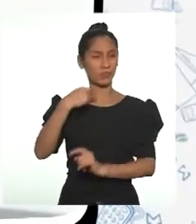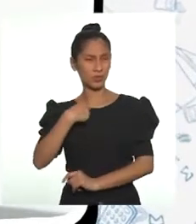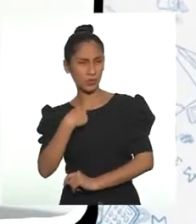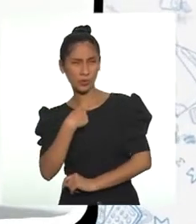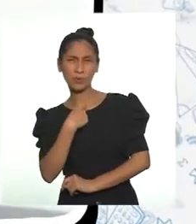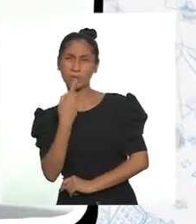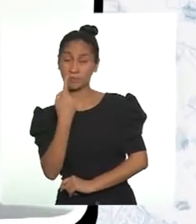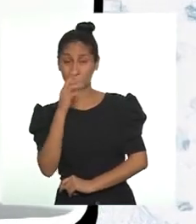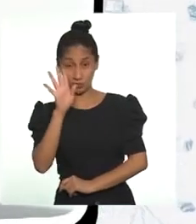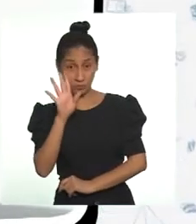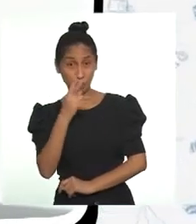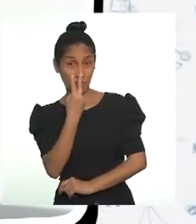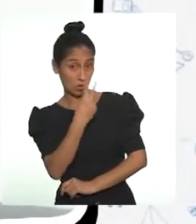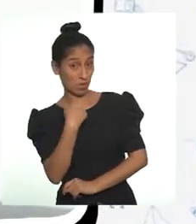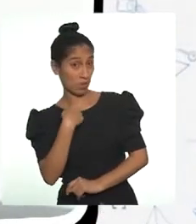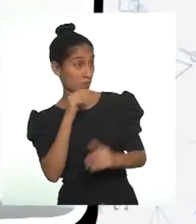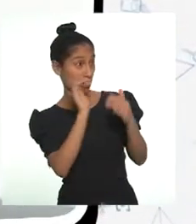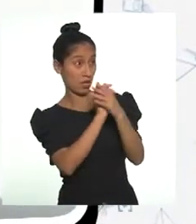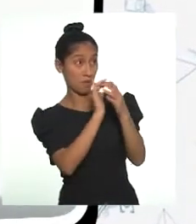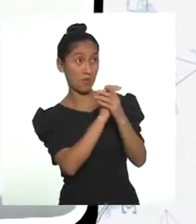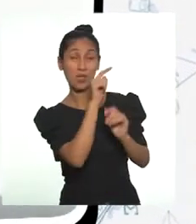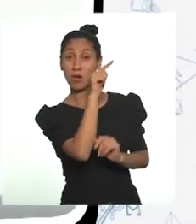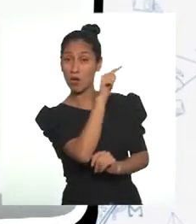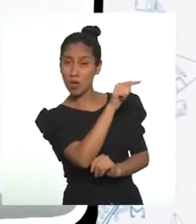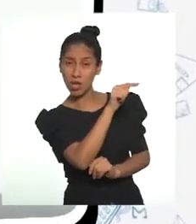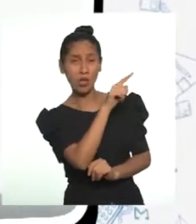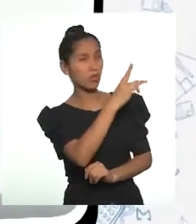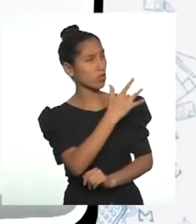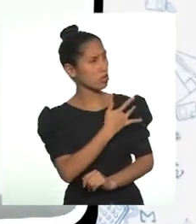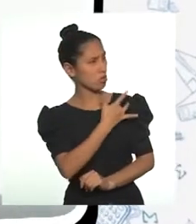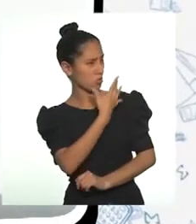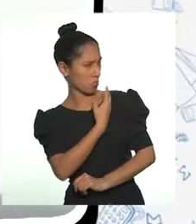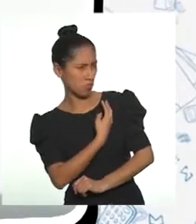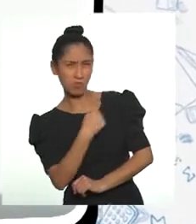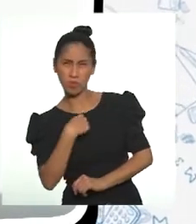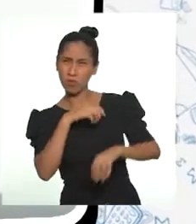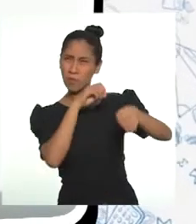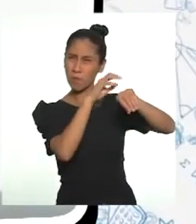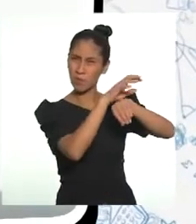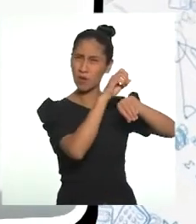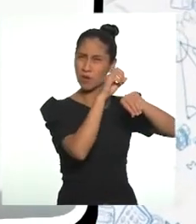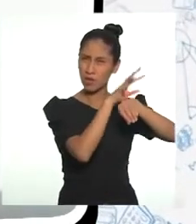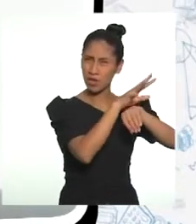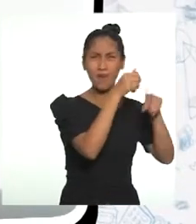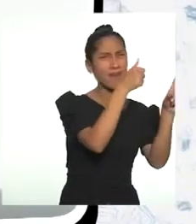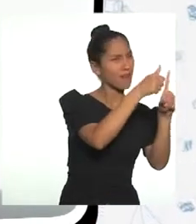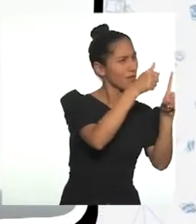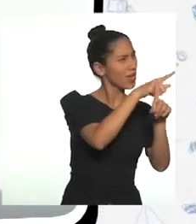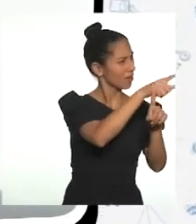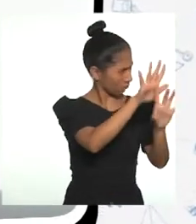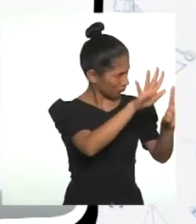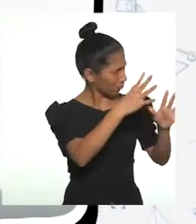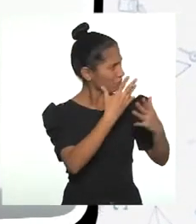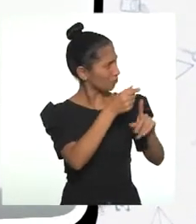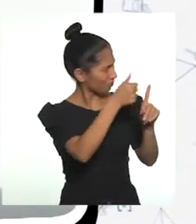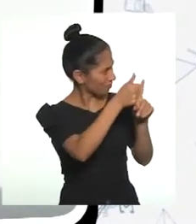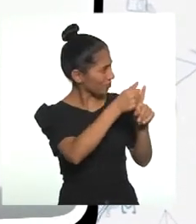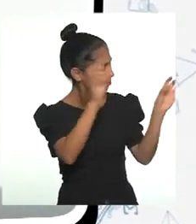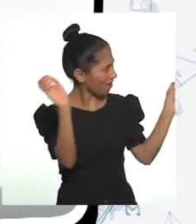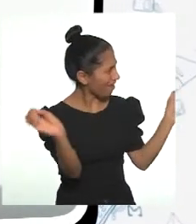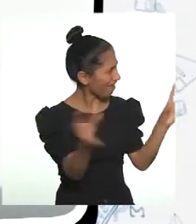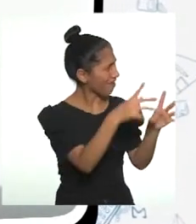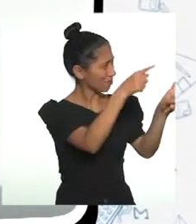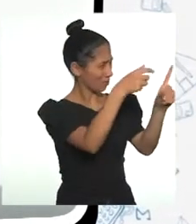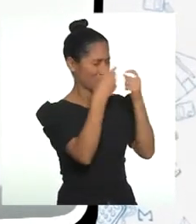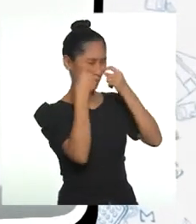que una amiga o un amigo tiene autoestima baja, le aconsejaría que debe amarse a sí mismo, ya que si nosotros tenemos amor propio, vamos